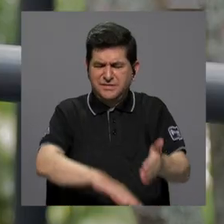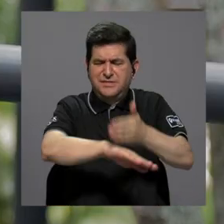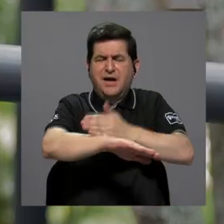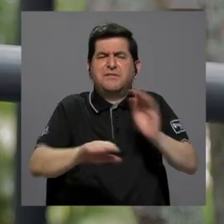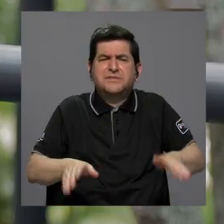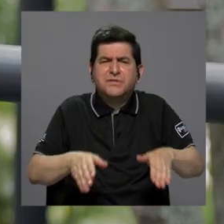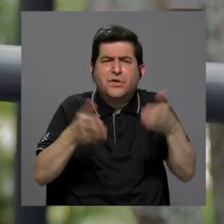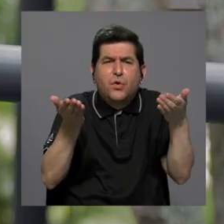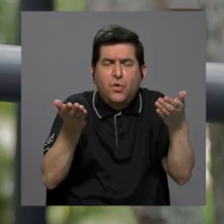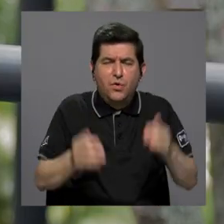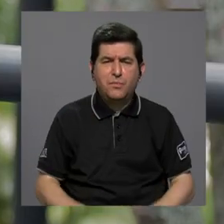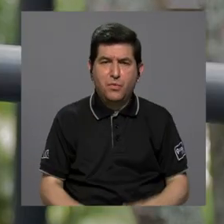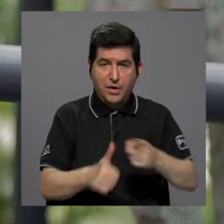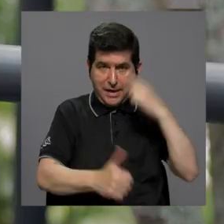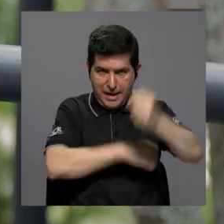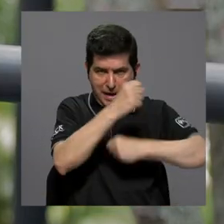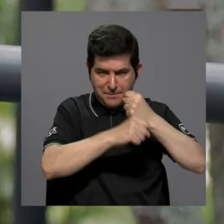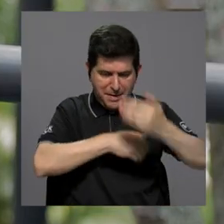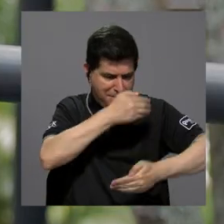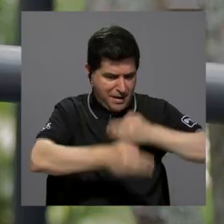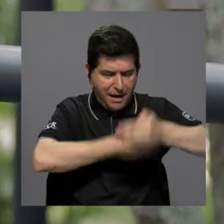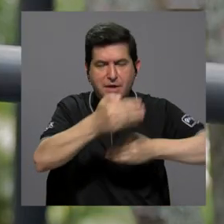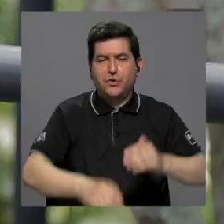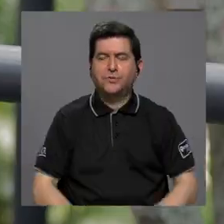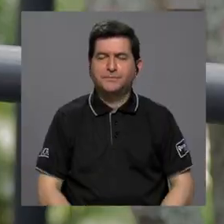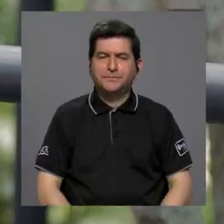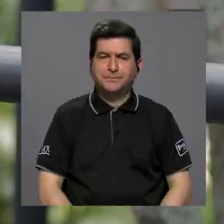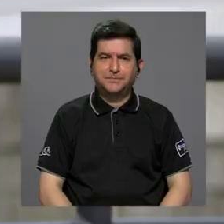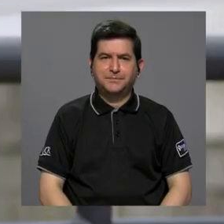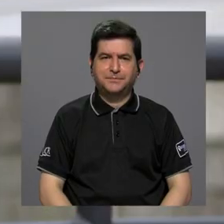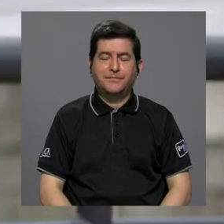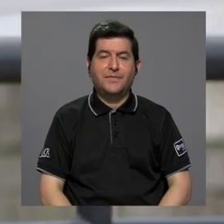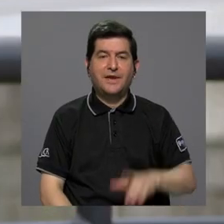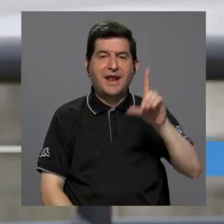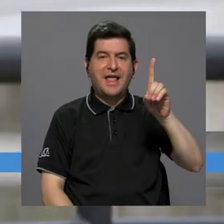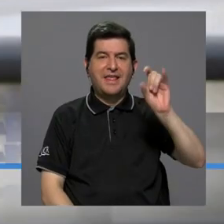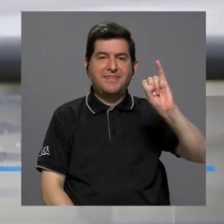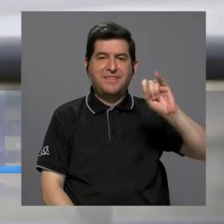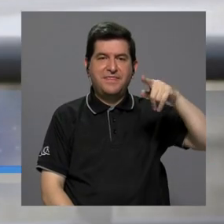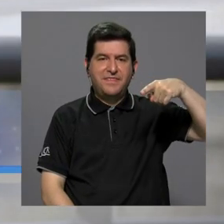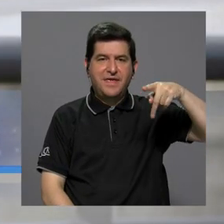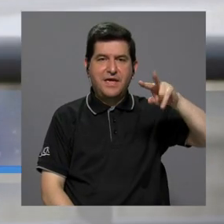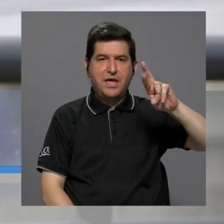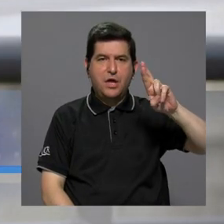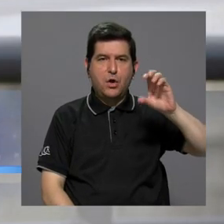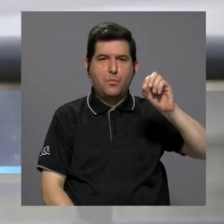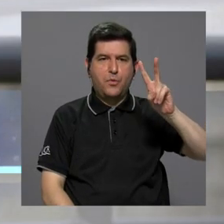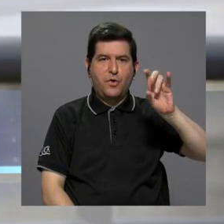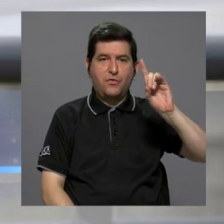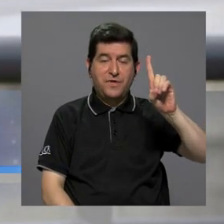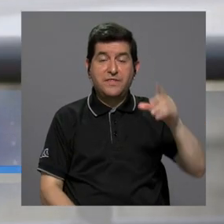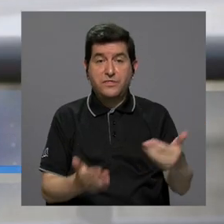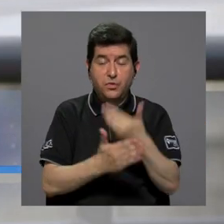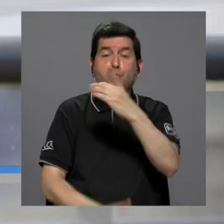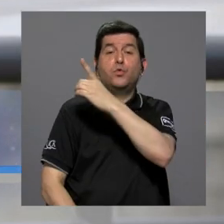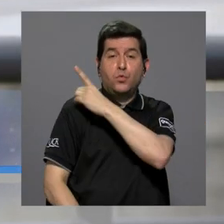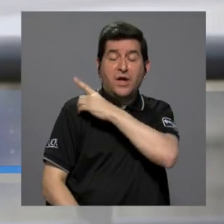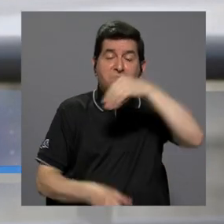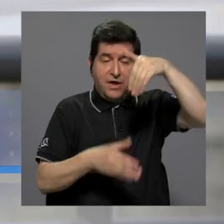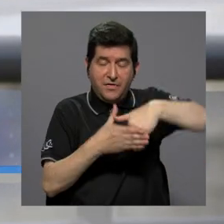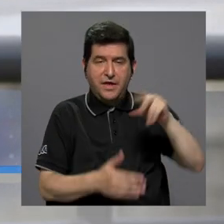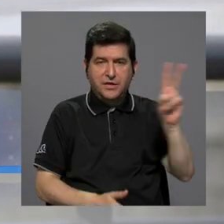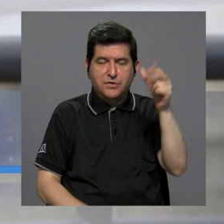avanzado durante este primer año de gestión? Bueno, la DIPROVID es una nueva dirección